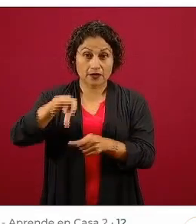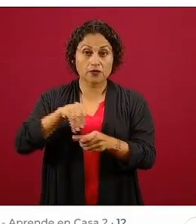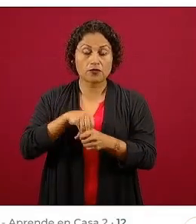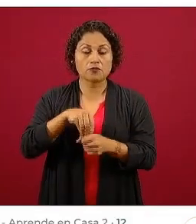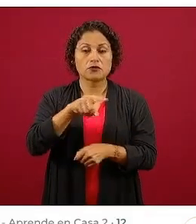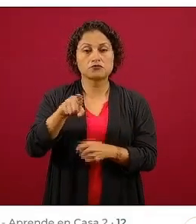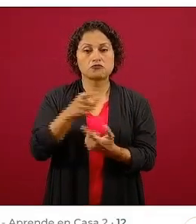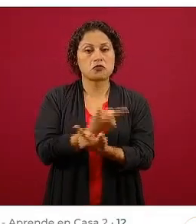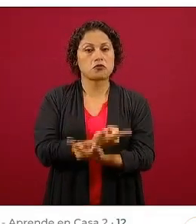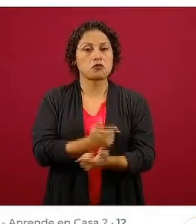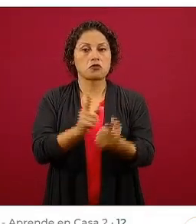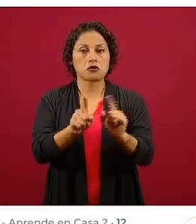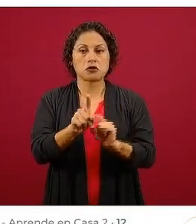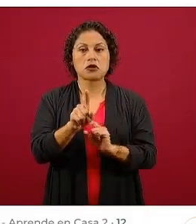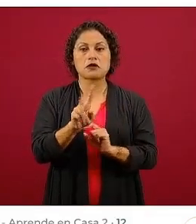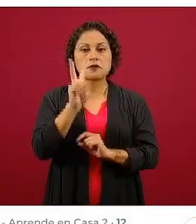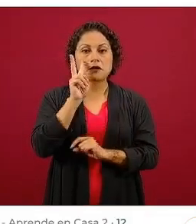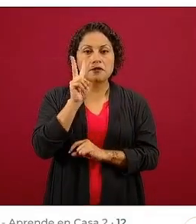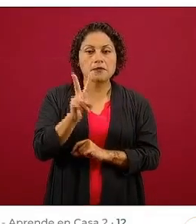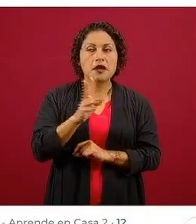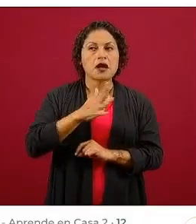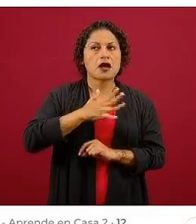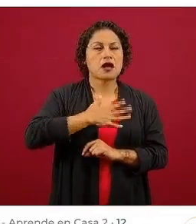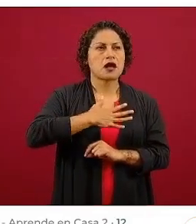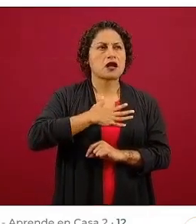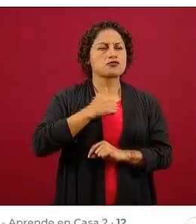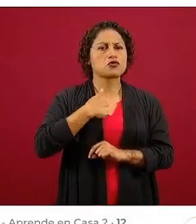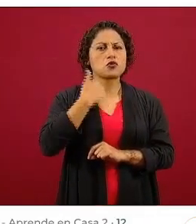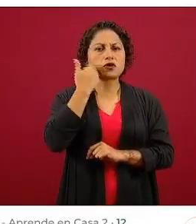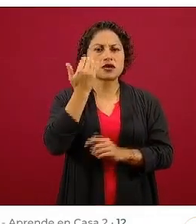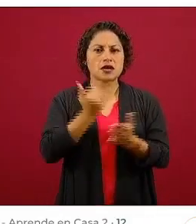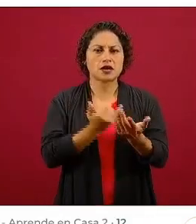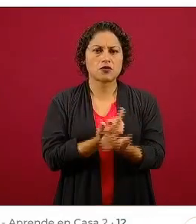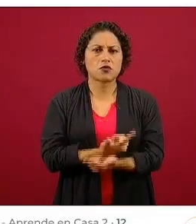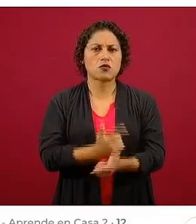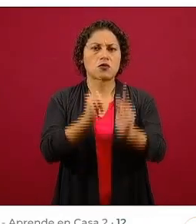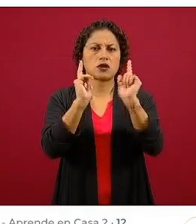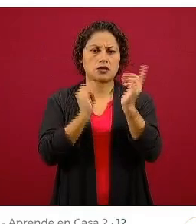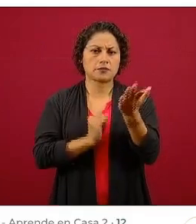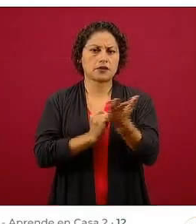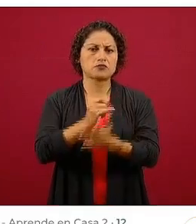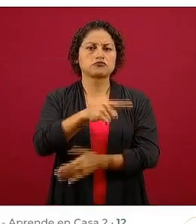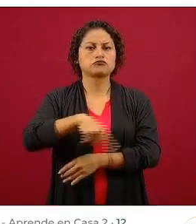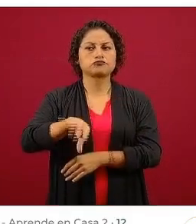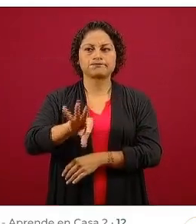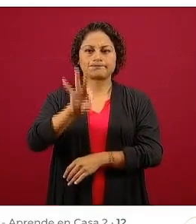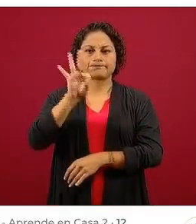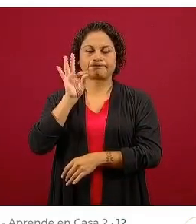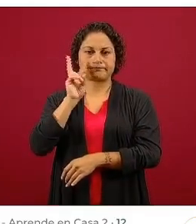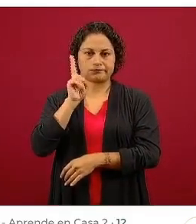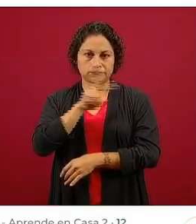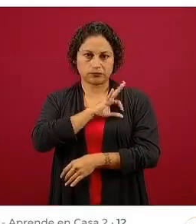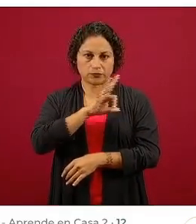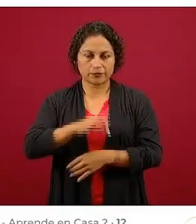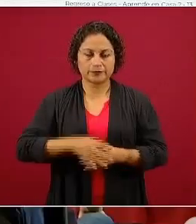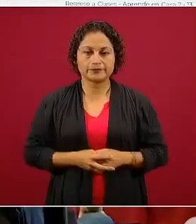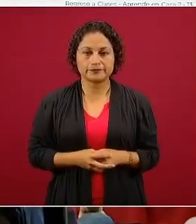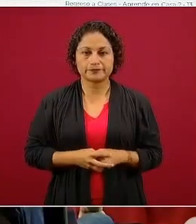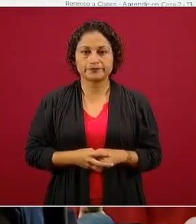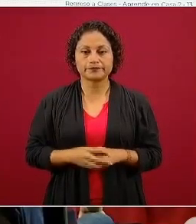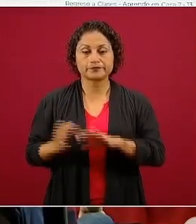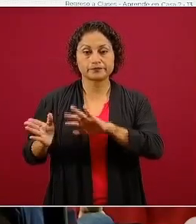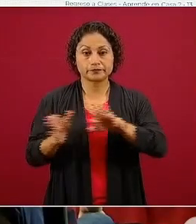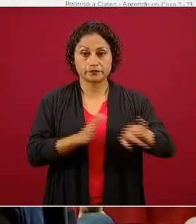les conviene, a sus hijas, a sus hijos, a ustedes como familia. Siguiente. La cadena número tres,